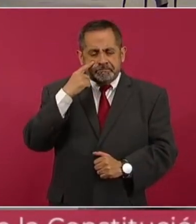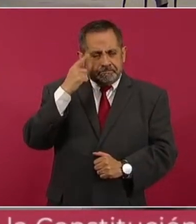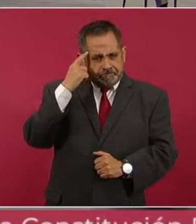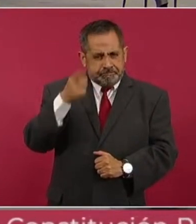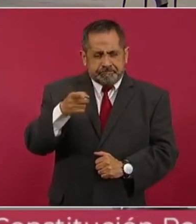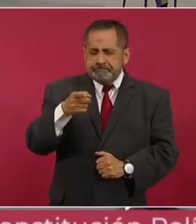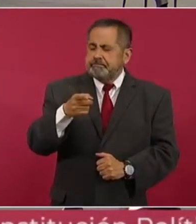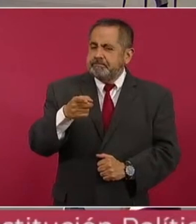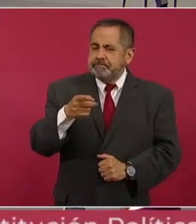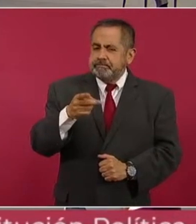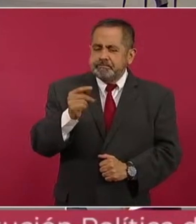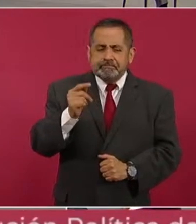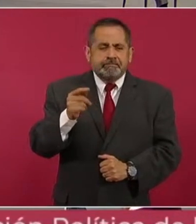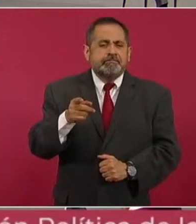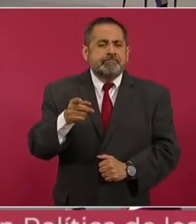Este